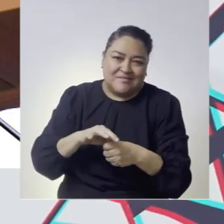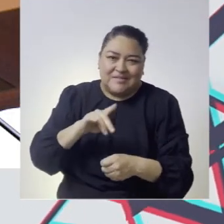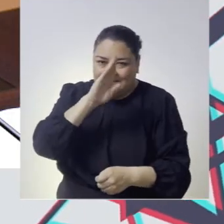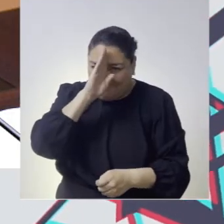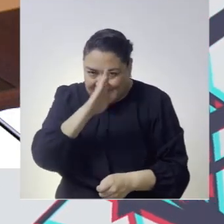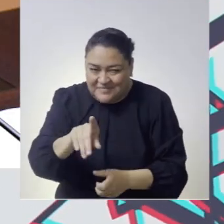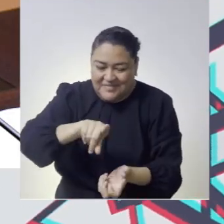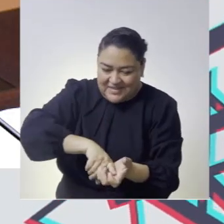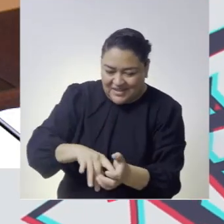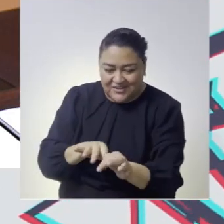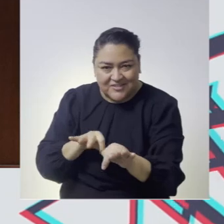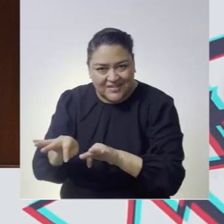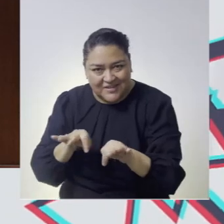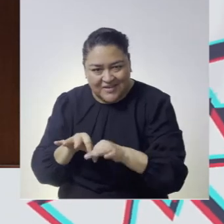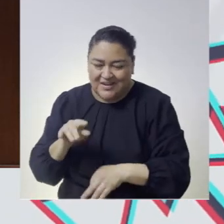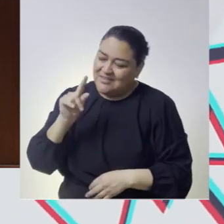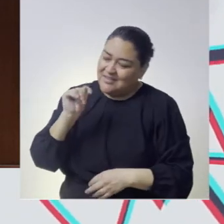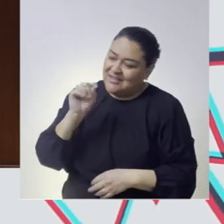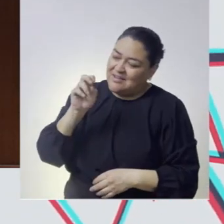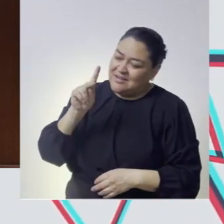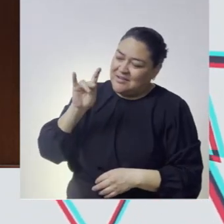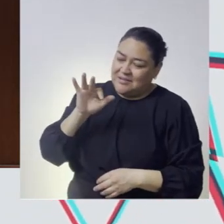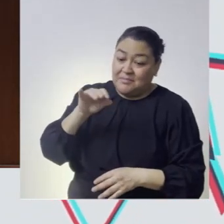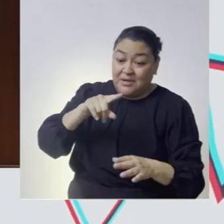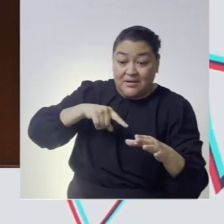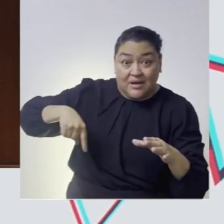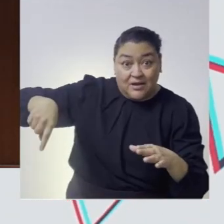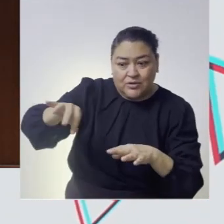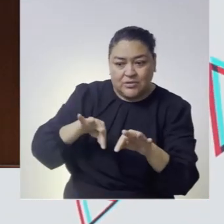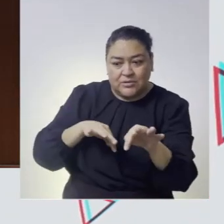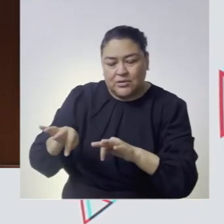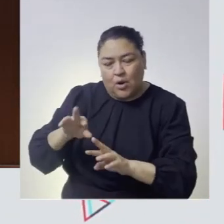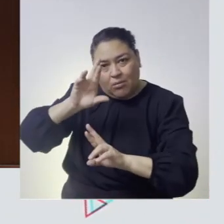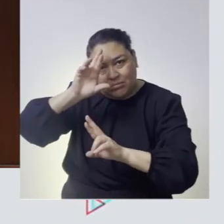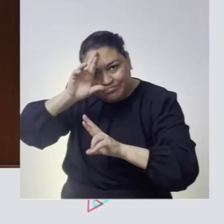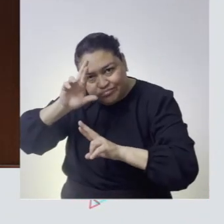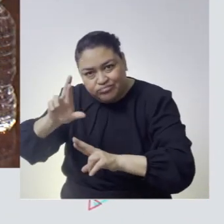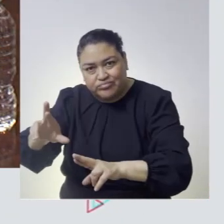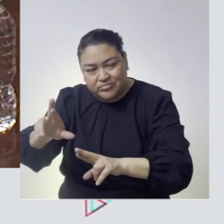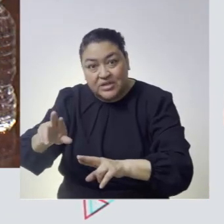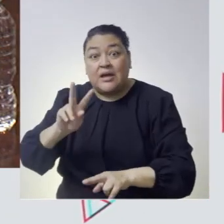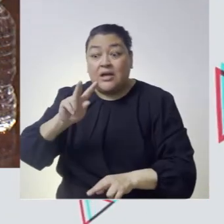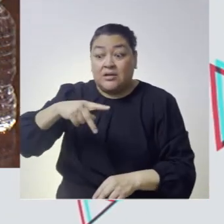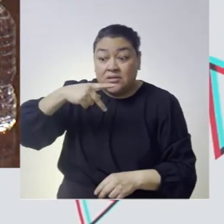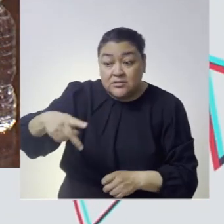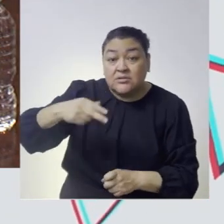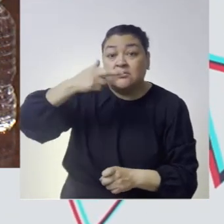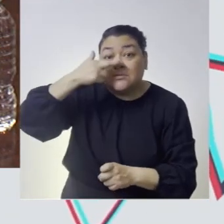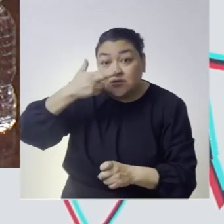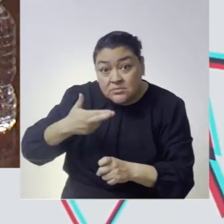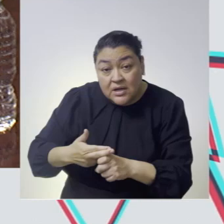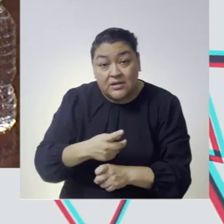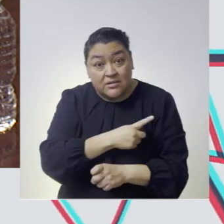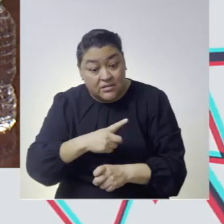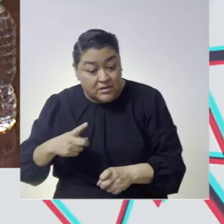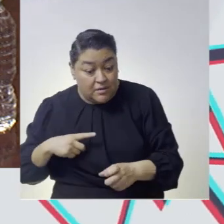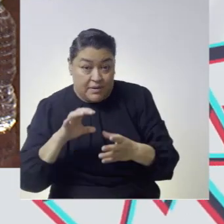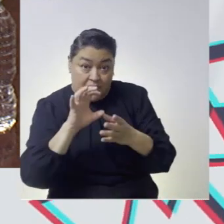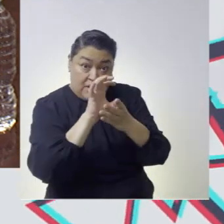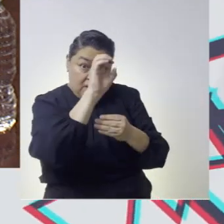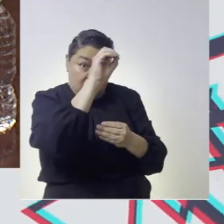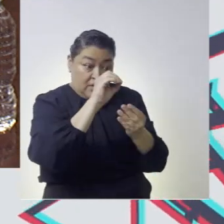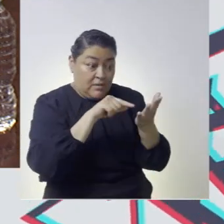desempeñan en el tribunal electoral del poder judicial de la federación y subrayamos su deber para la aplicación de la